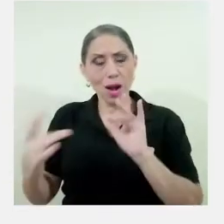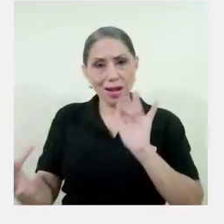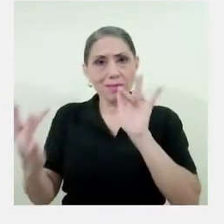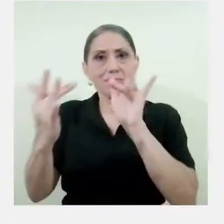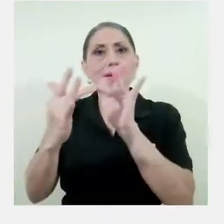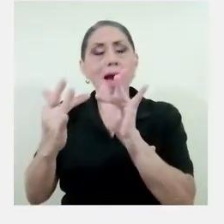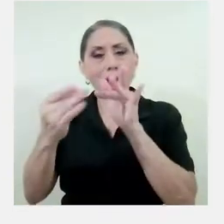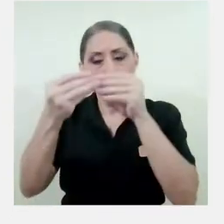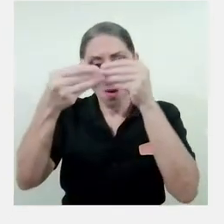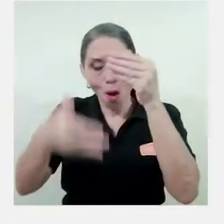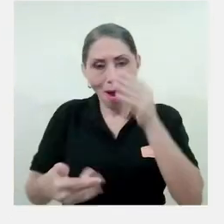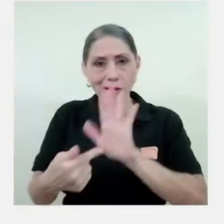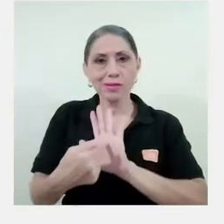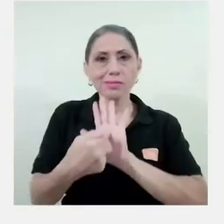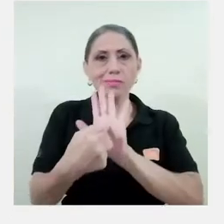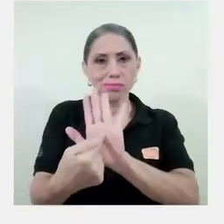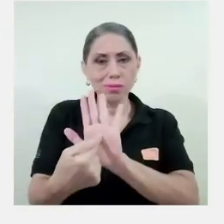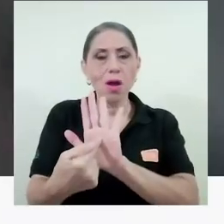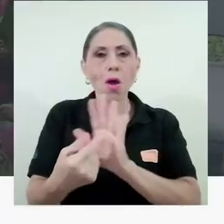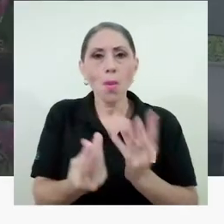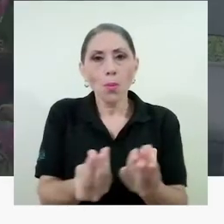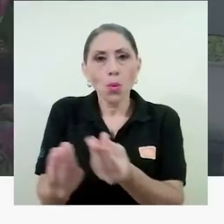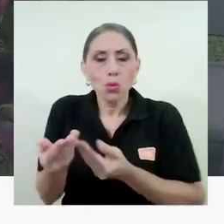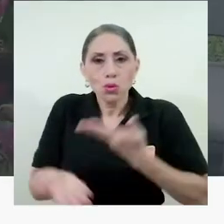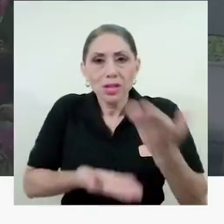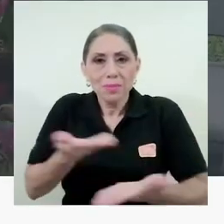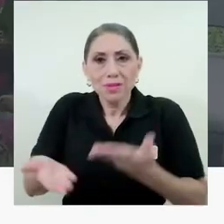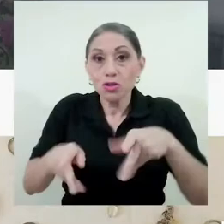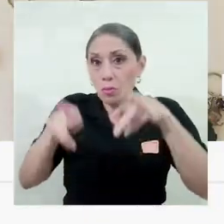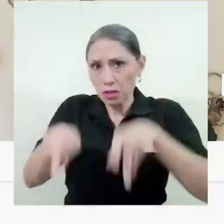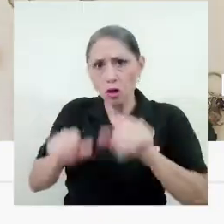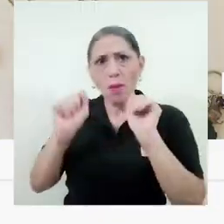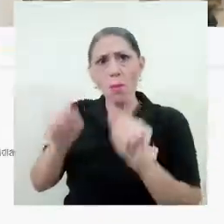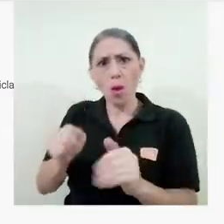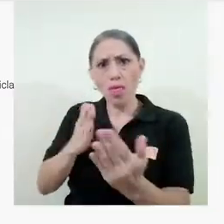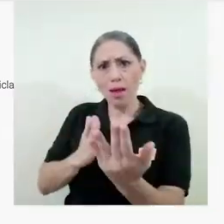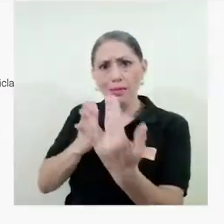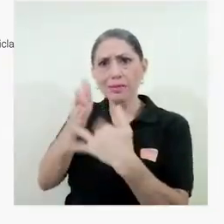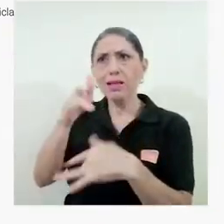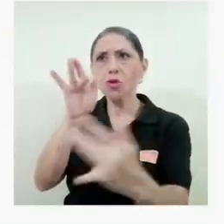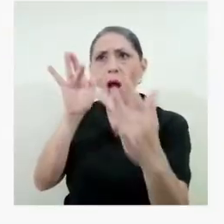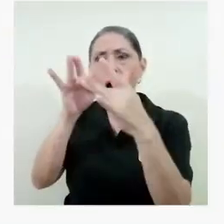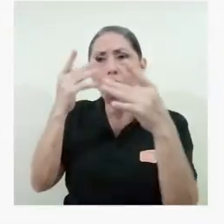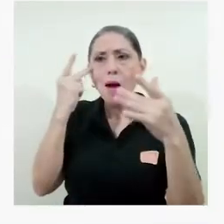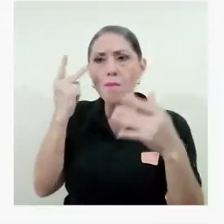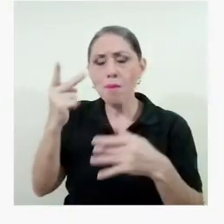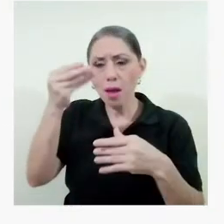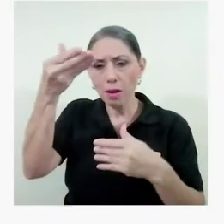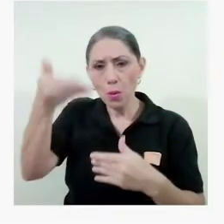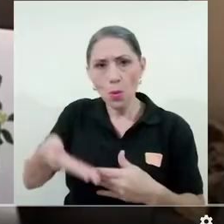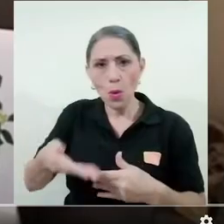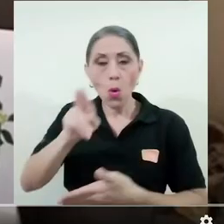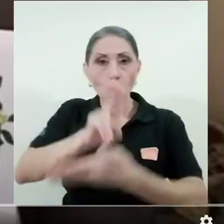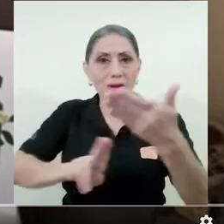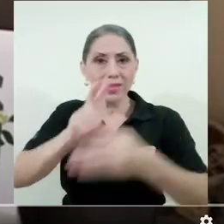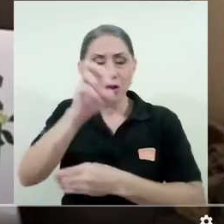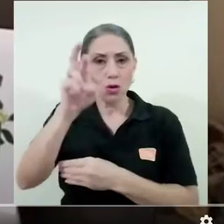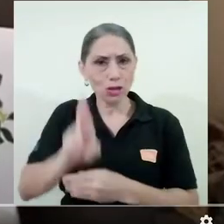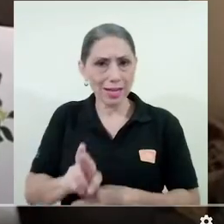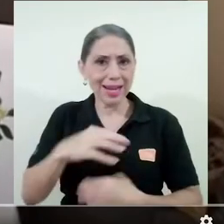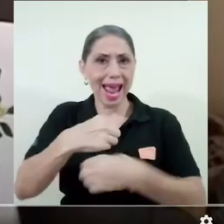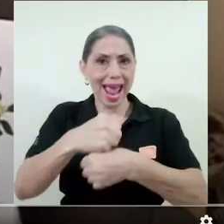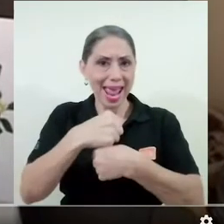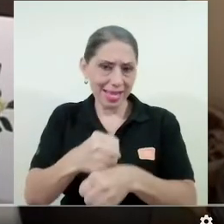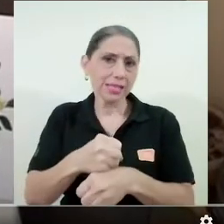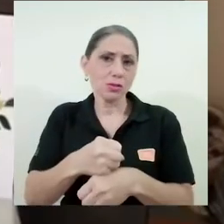productos y sus servicios y que el usuario pueda tener acceso hacia ellos. La Universidad de Costa Rica lo que se encargó fue de realizar y de